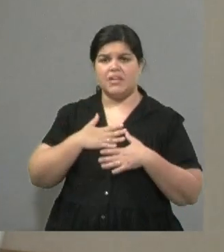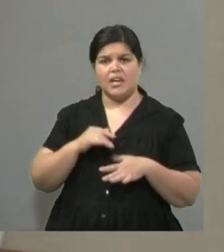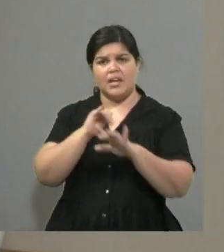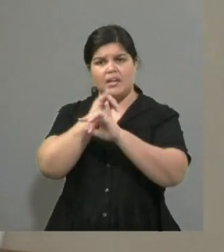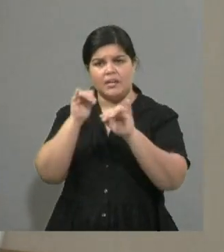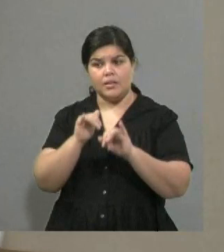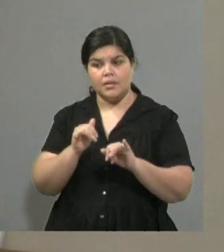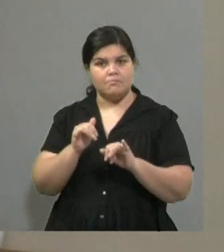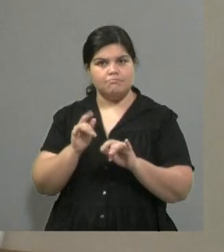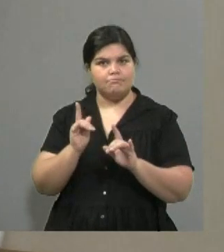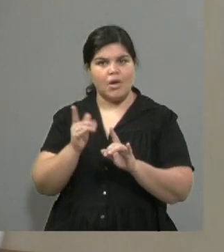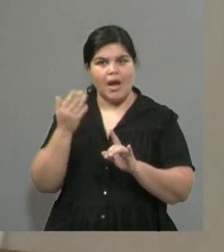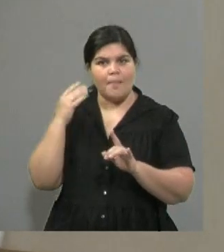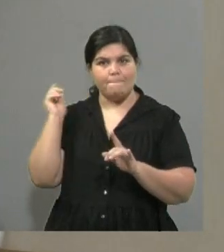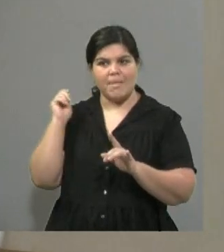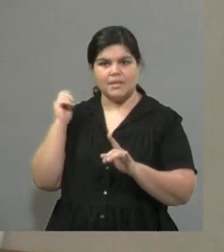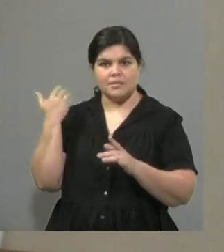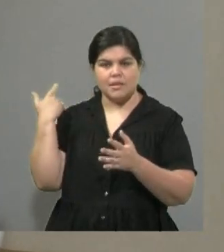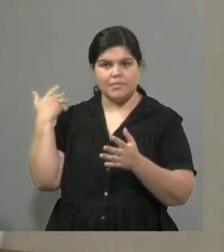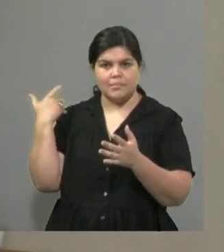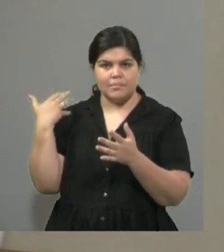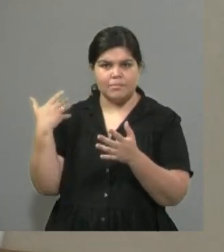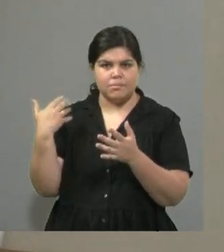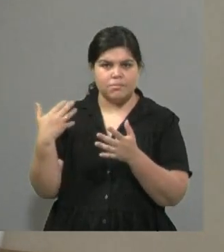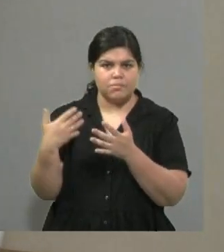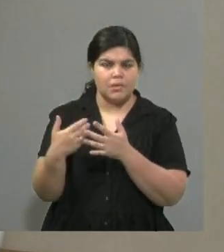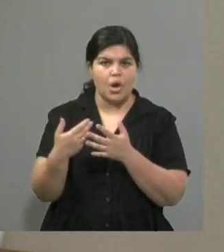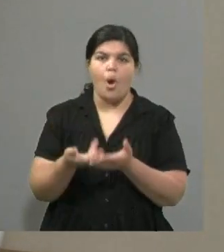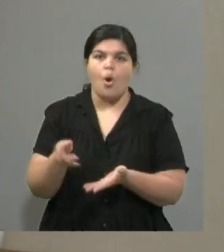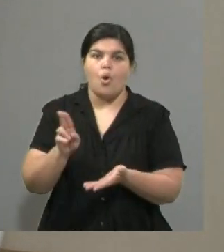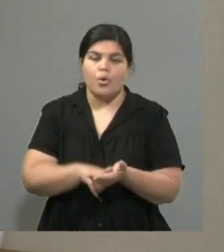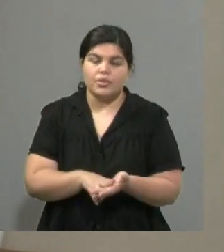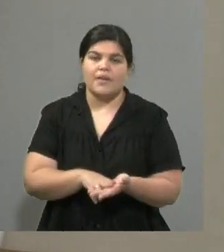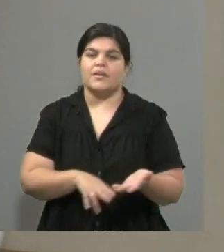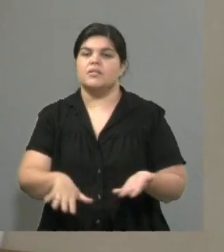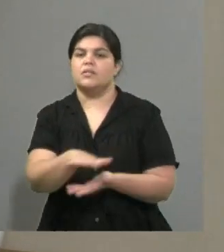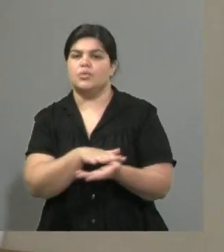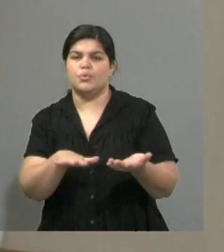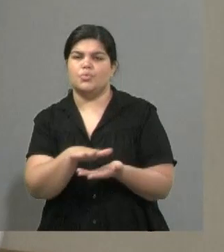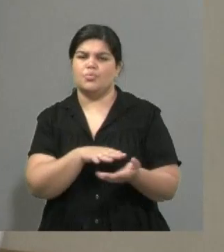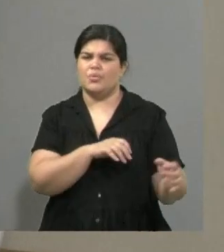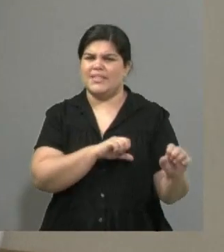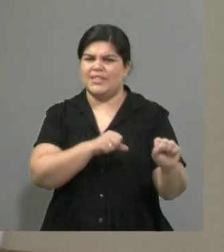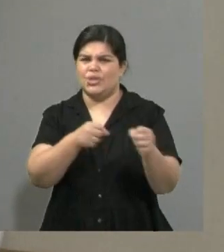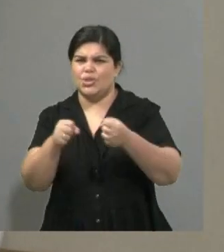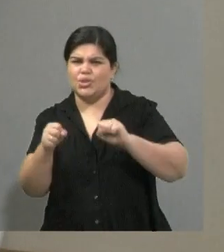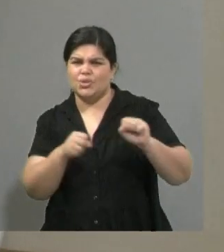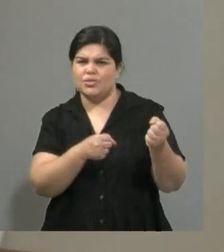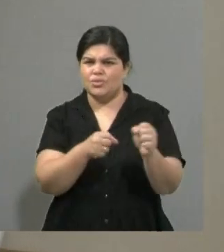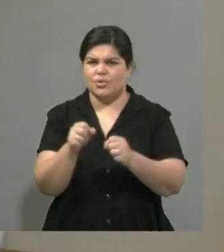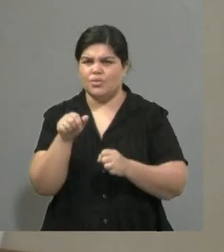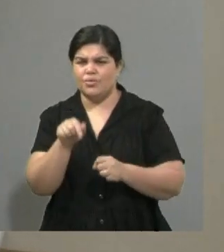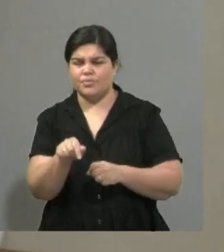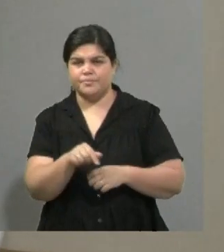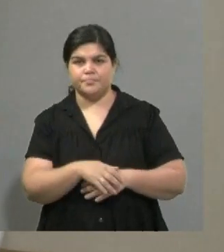hace unos meses a esta parte se vuelve a hablar de tensión social en ese país o de una tensión que nunca se fue definitivamente.